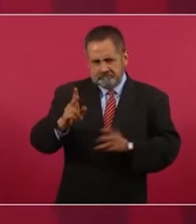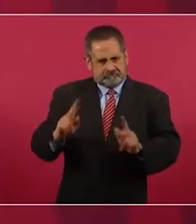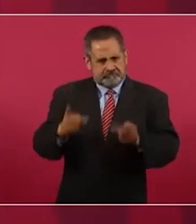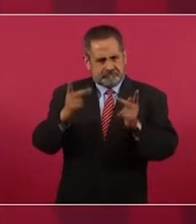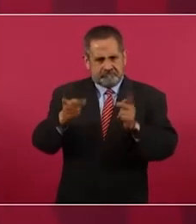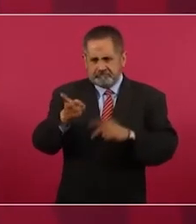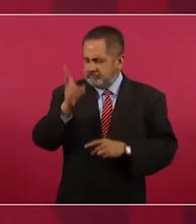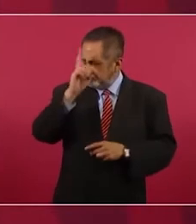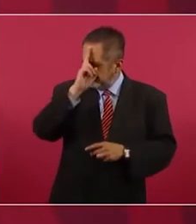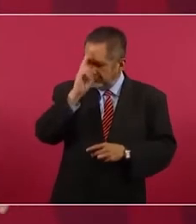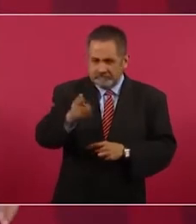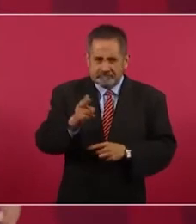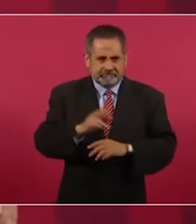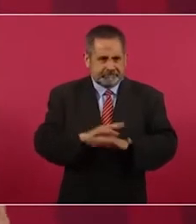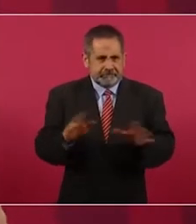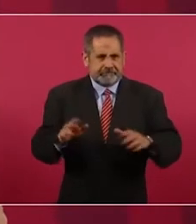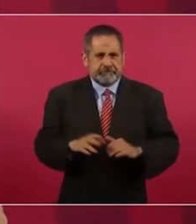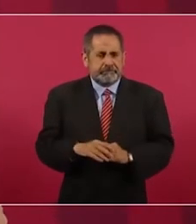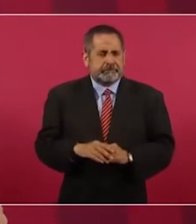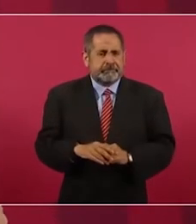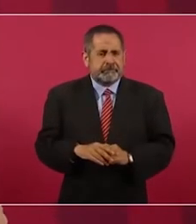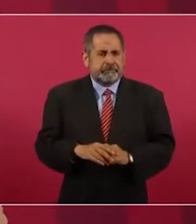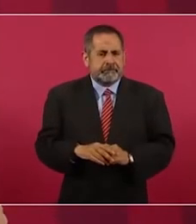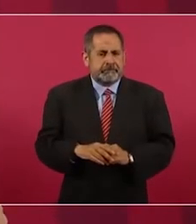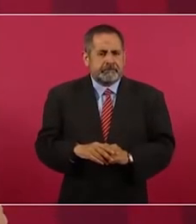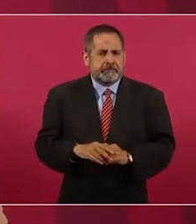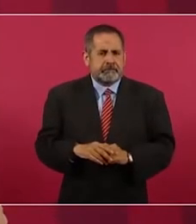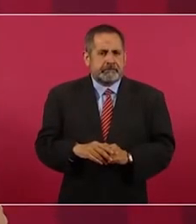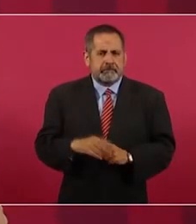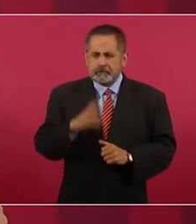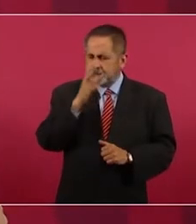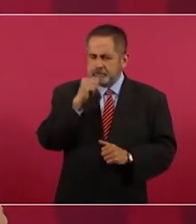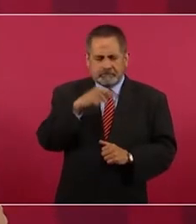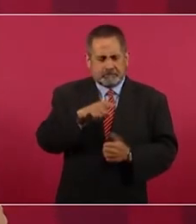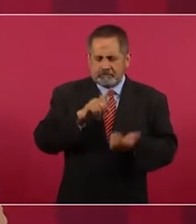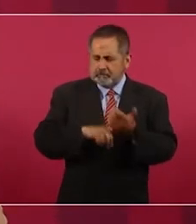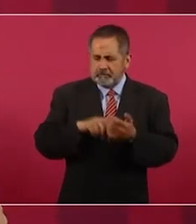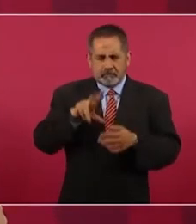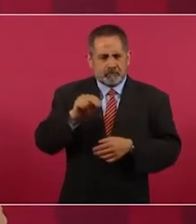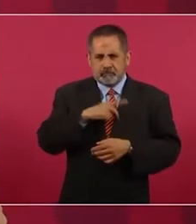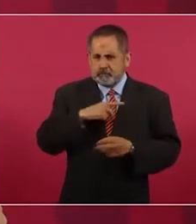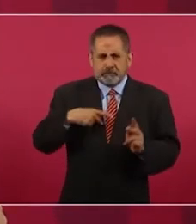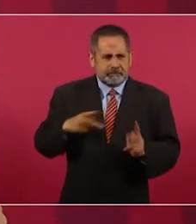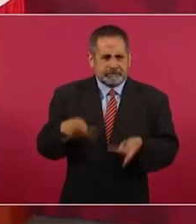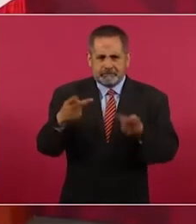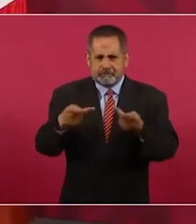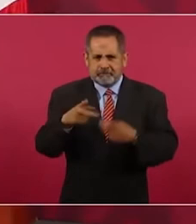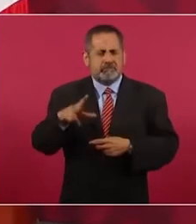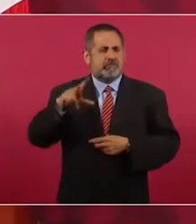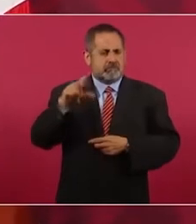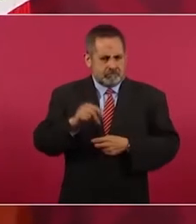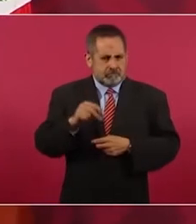para que no se permita la venta,